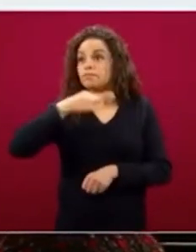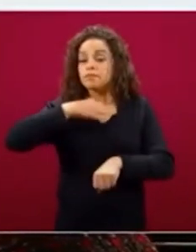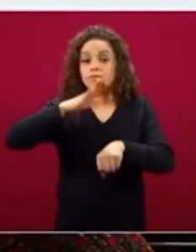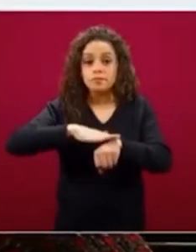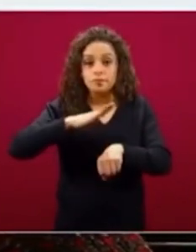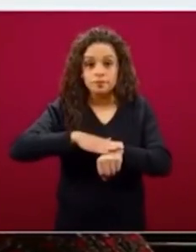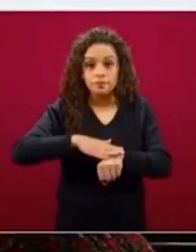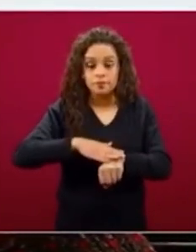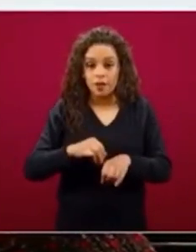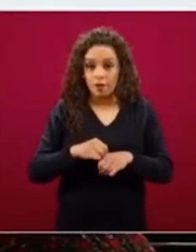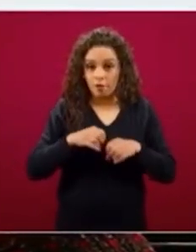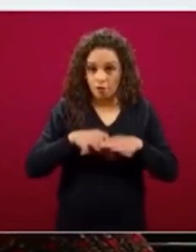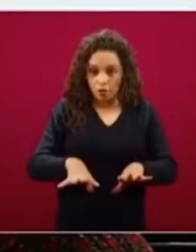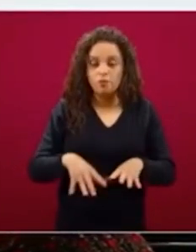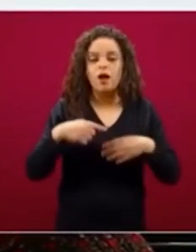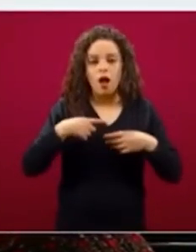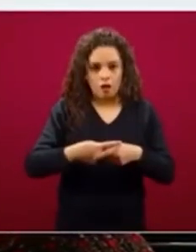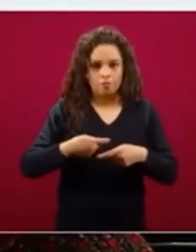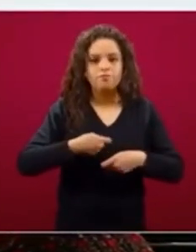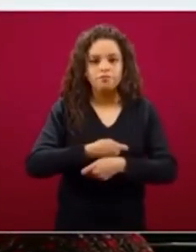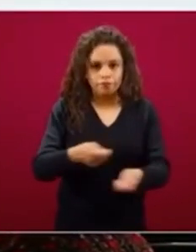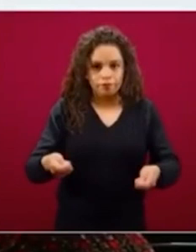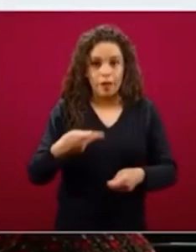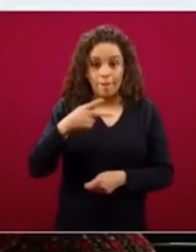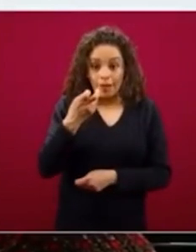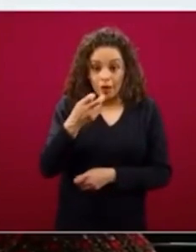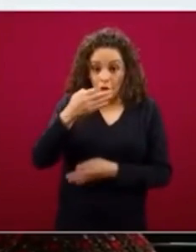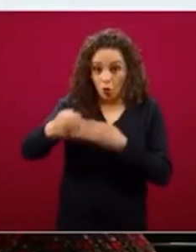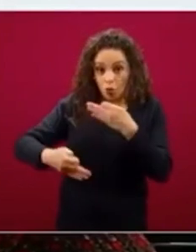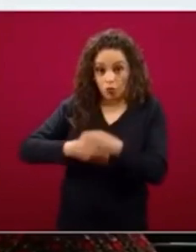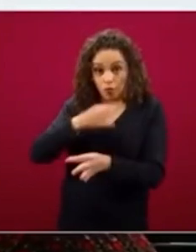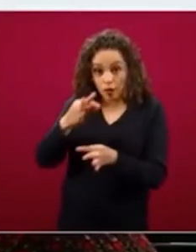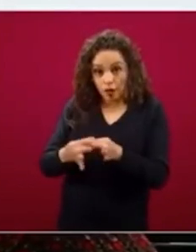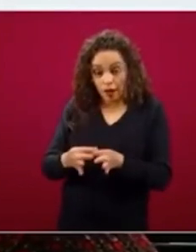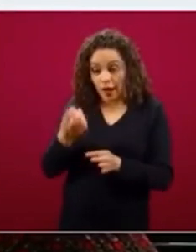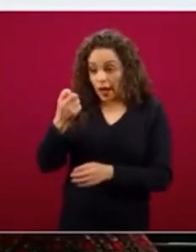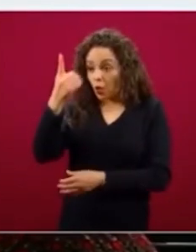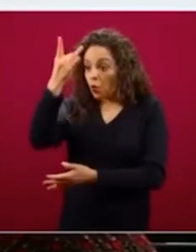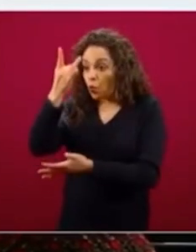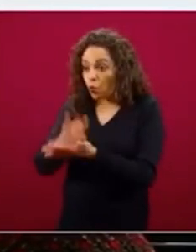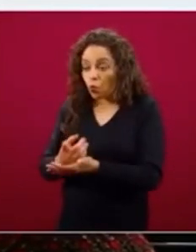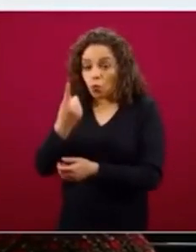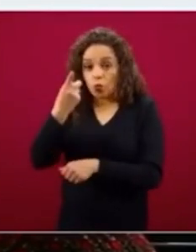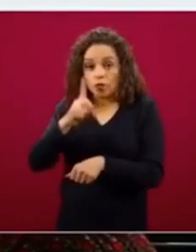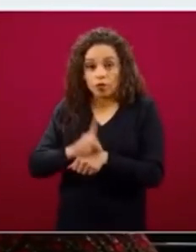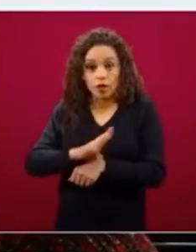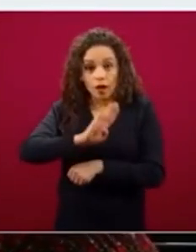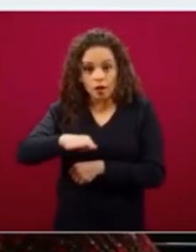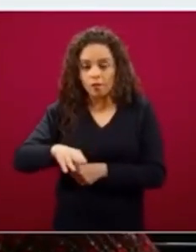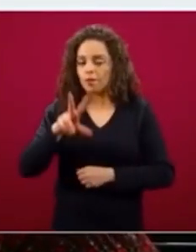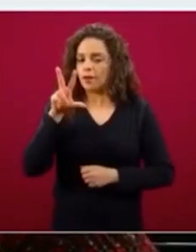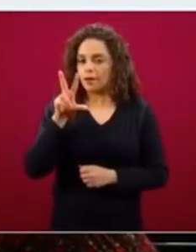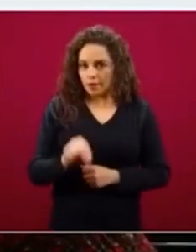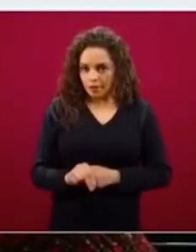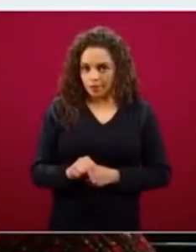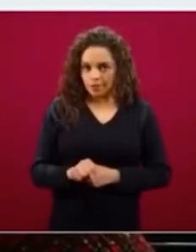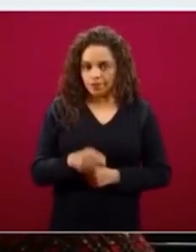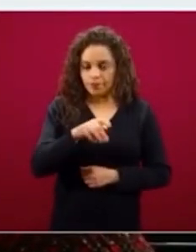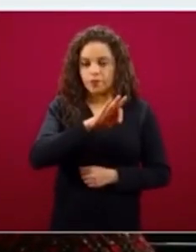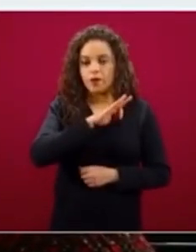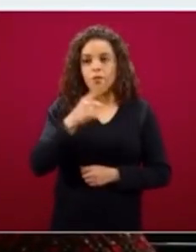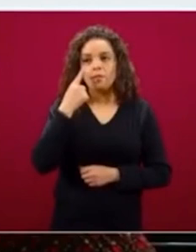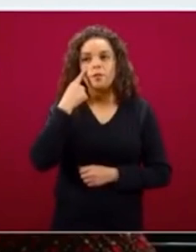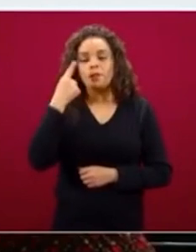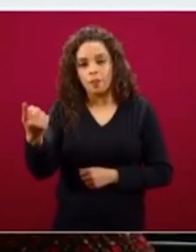al informe, pero no todas son del día que se presentan. Entonces, hoy habrán notado que tuvimos un muy sustancial